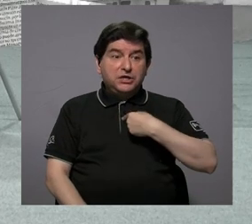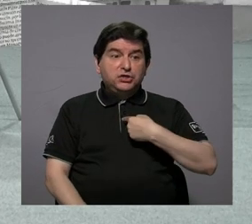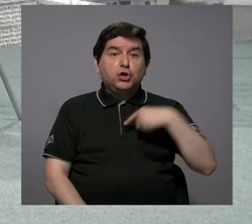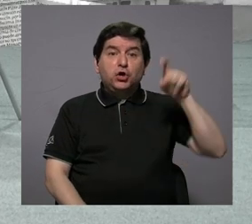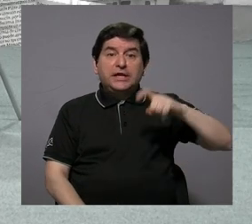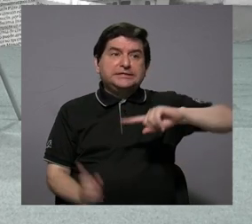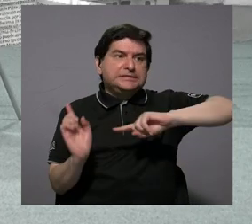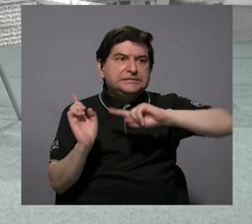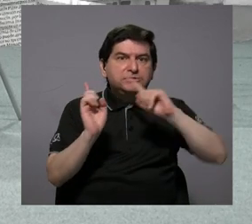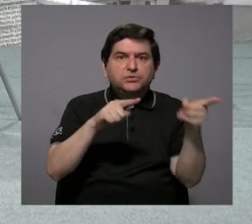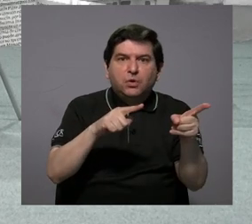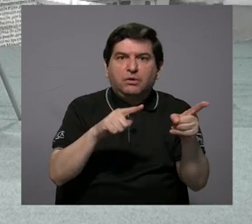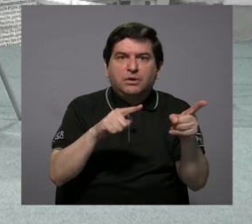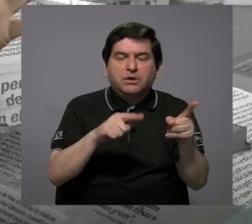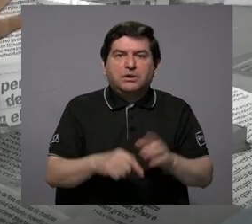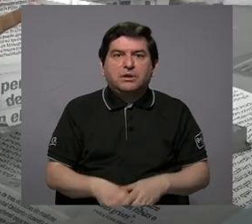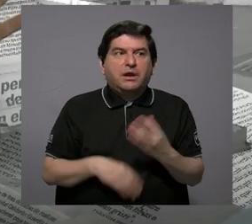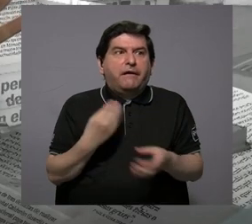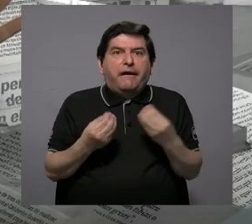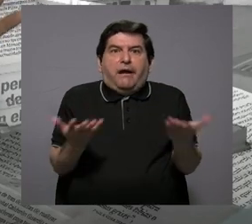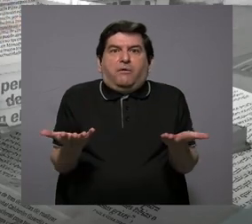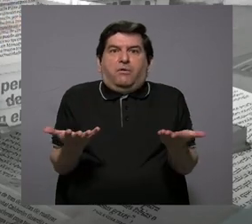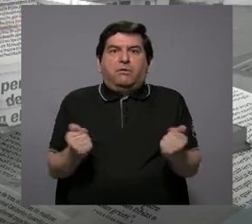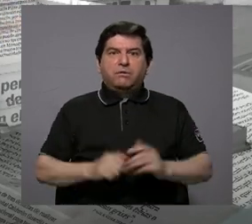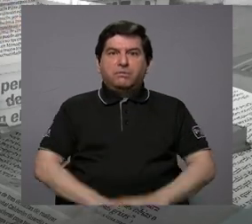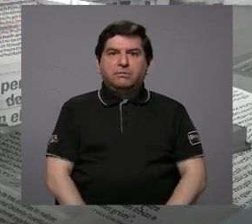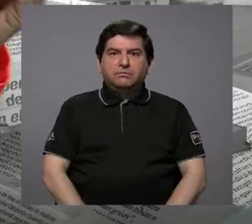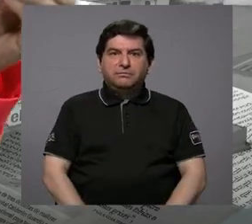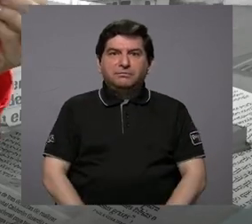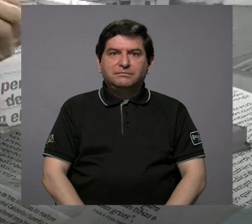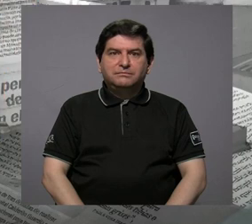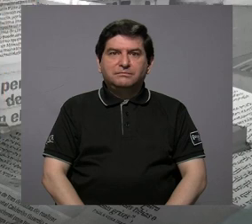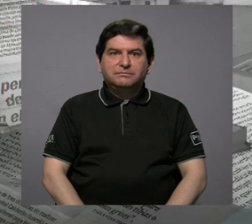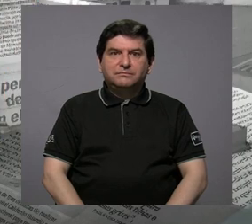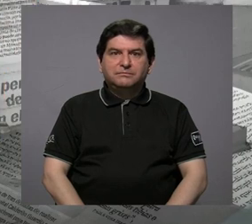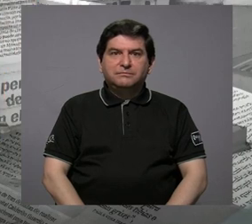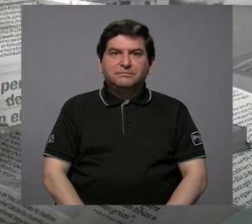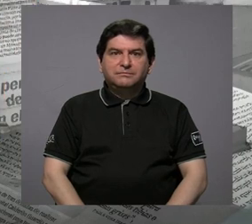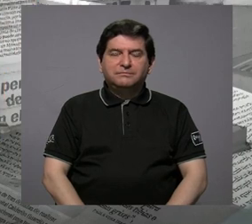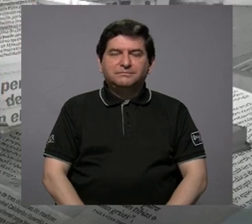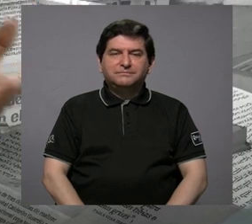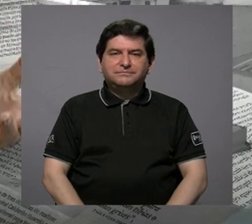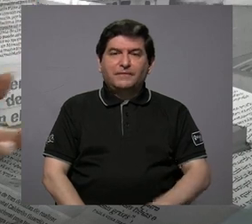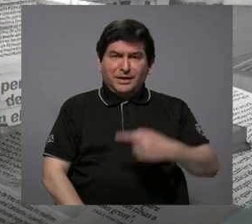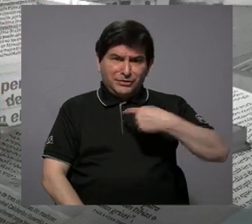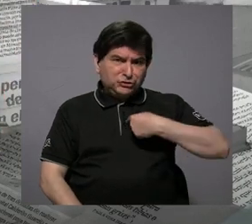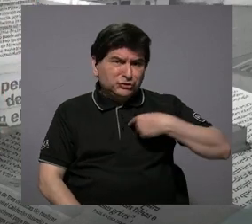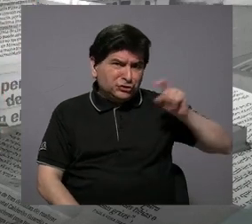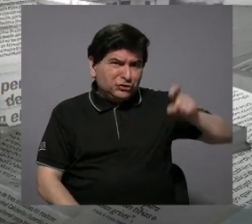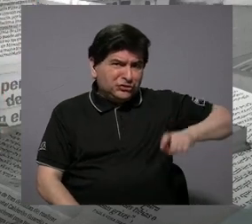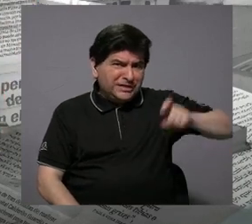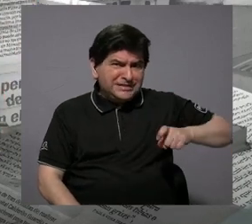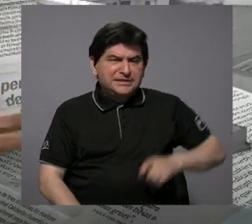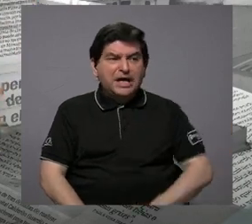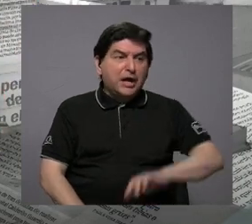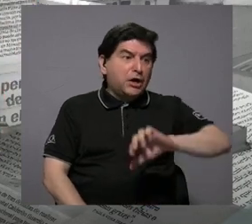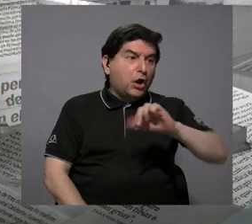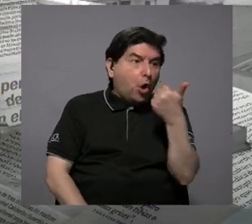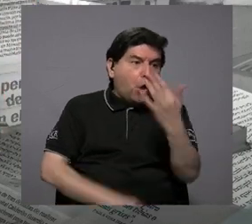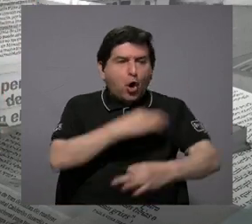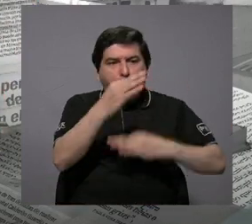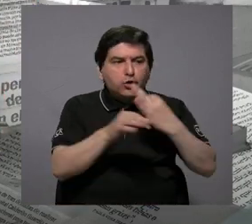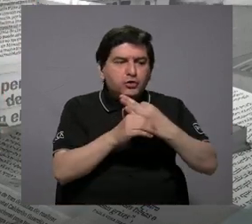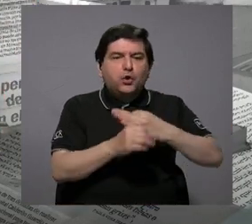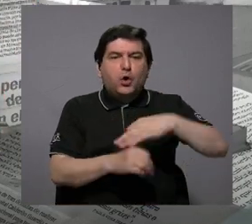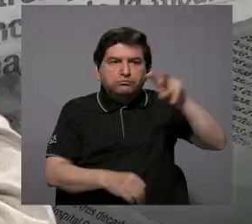que movilizarme, ¿qué voy a hacer? Exacto. Porque voy a tener que buscar otro tipo